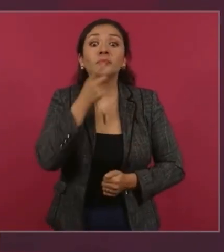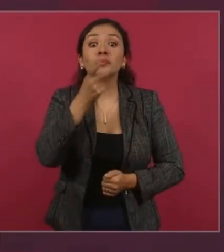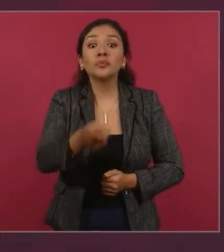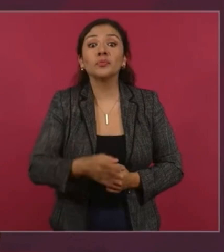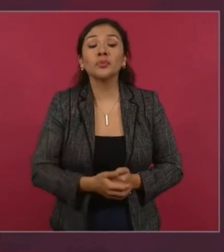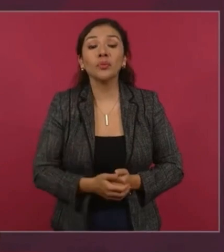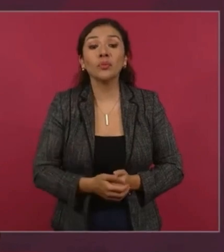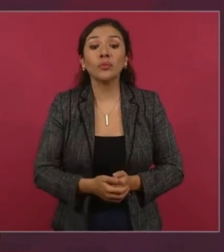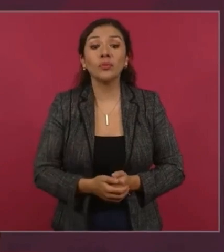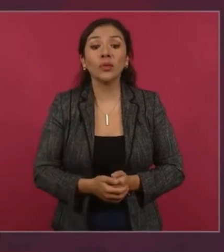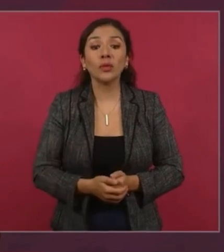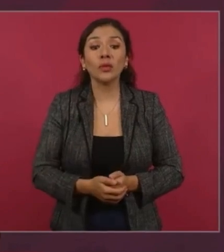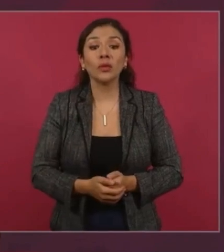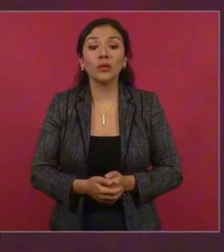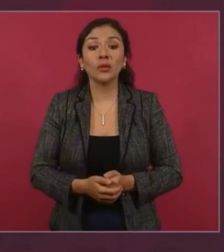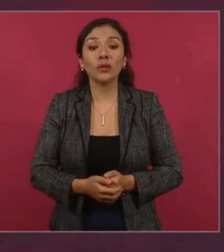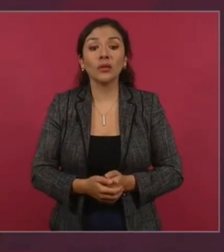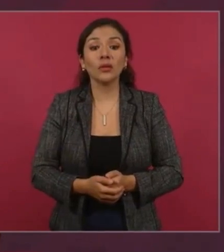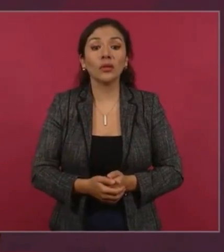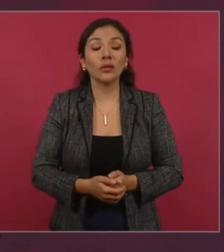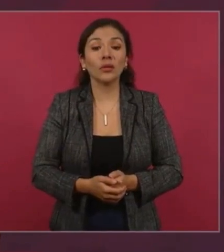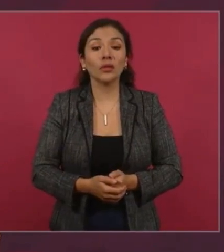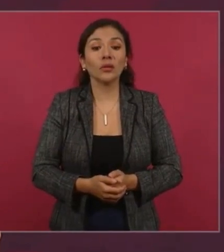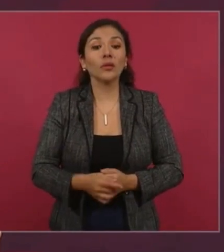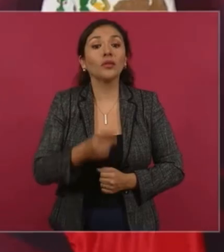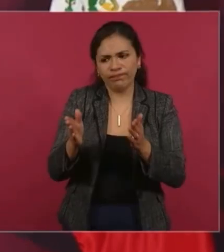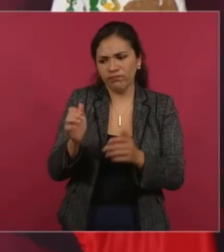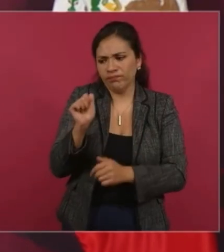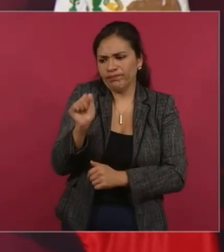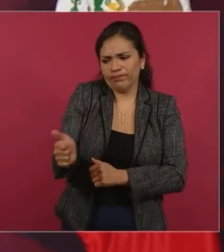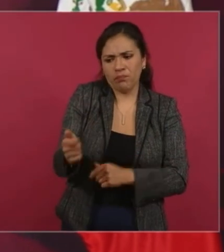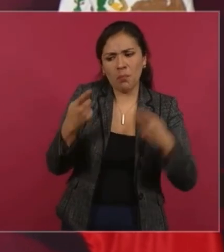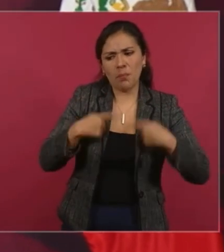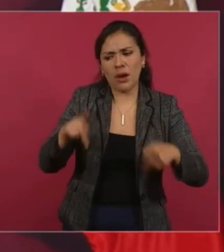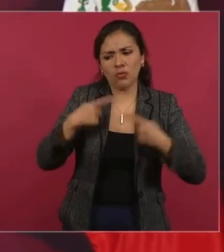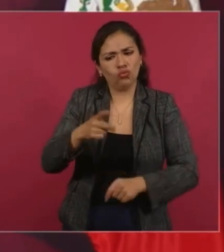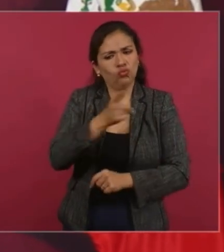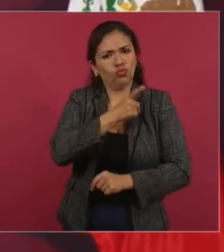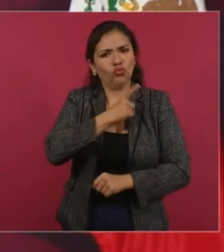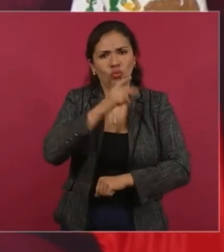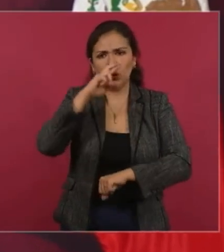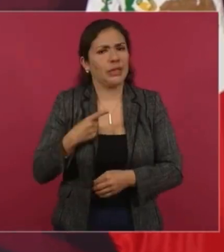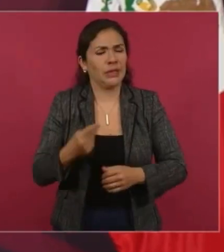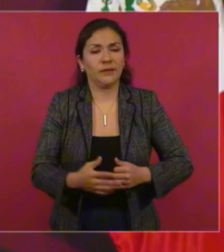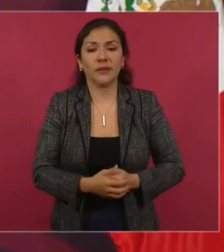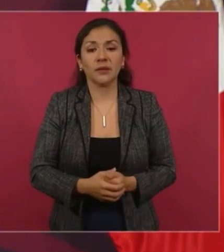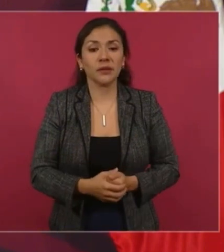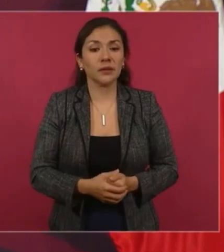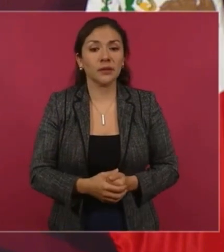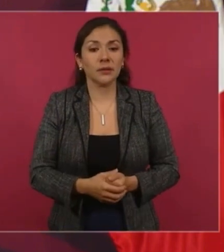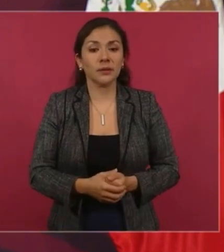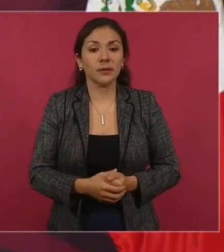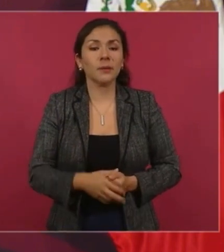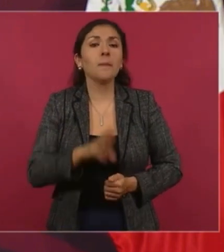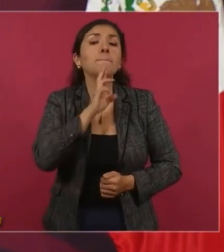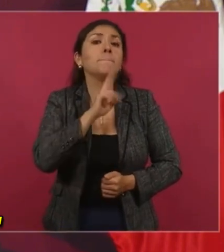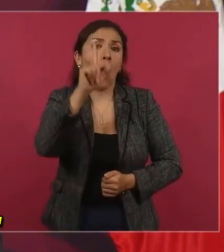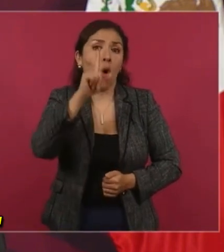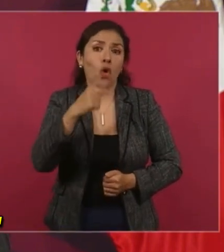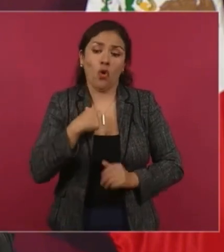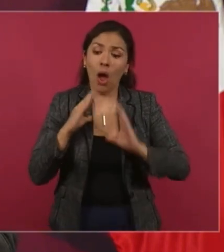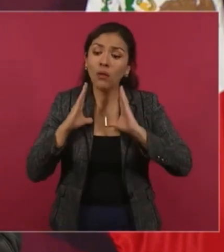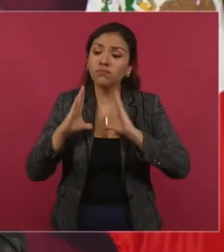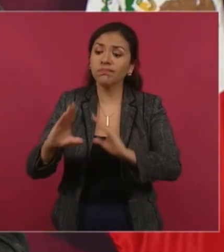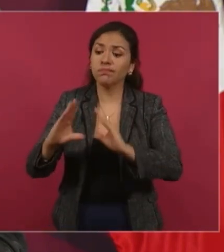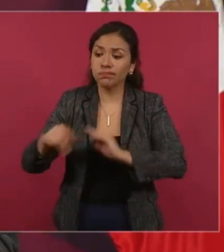enseñar a pescar y no regalar pescado. Es mejor enseñar a